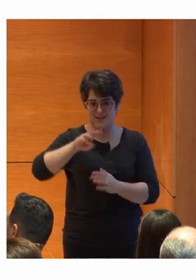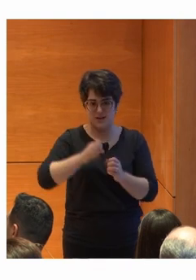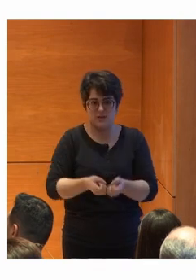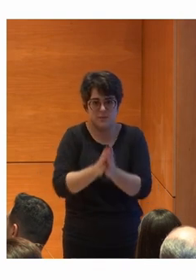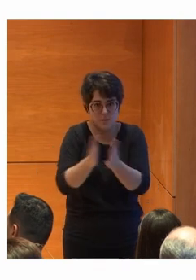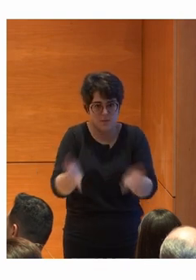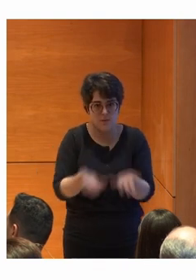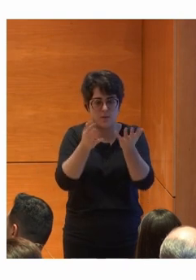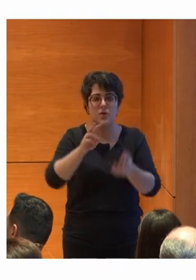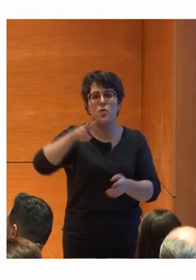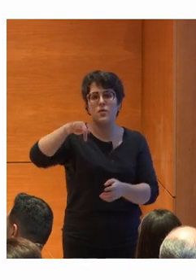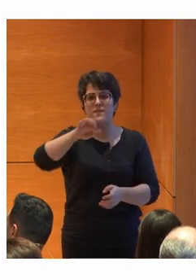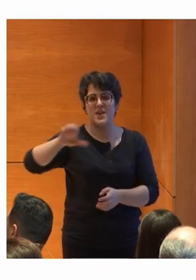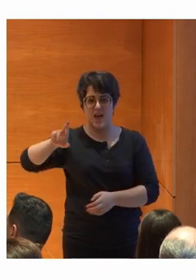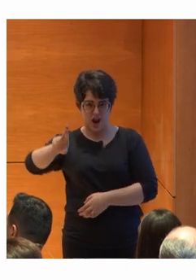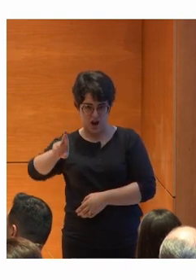se llama Unfear.